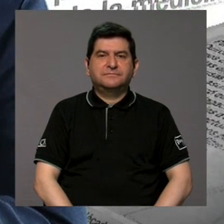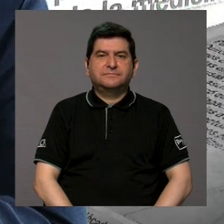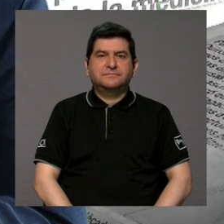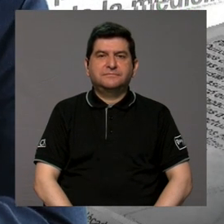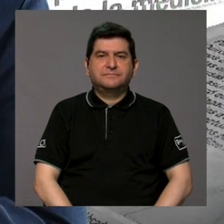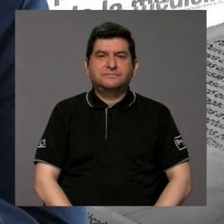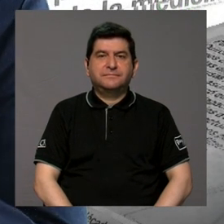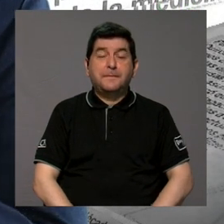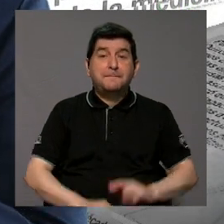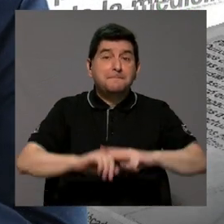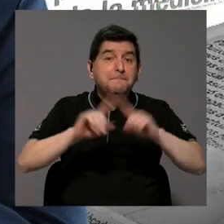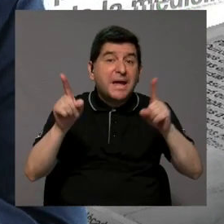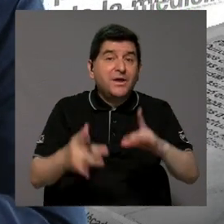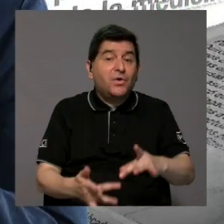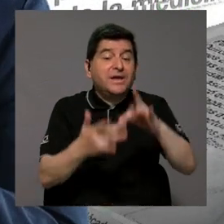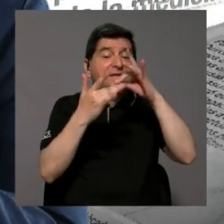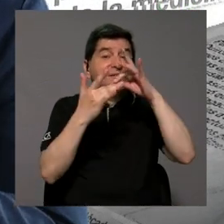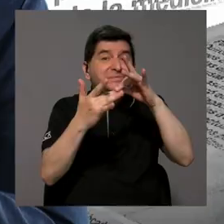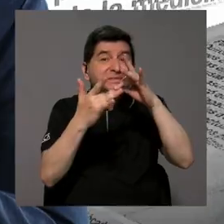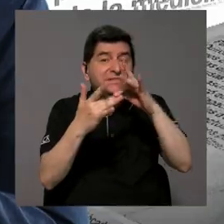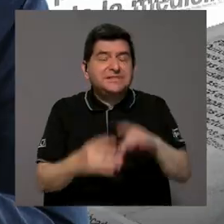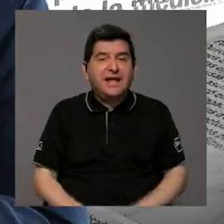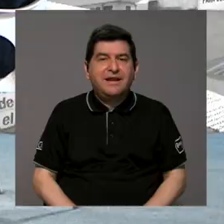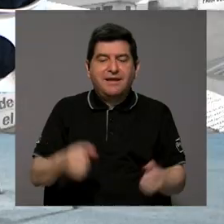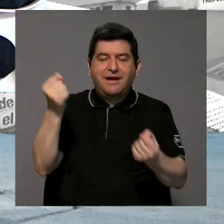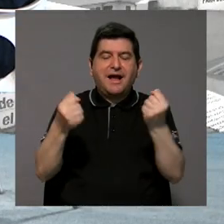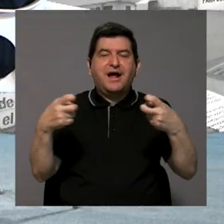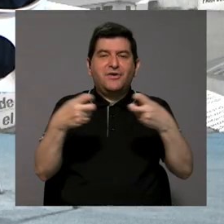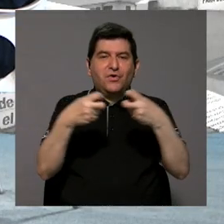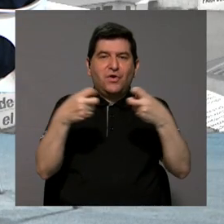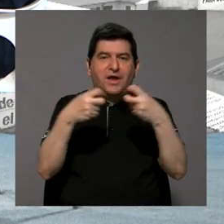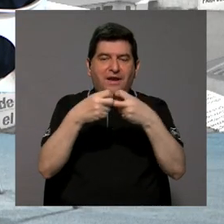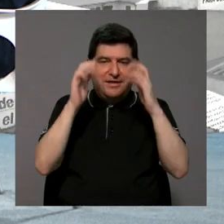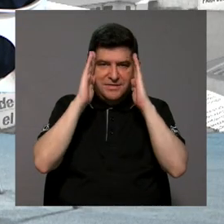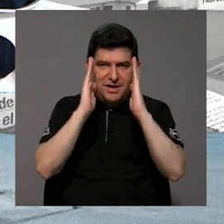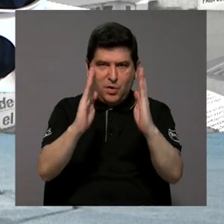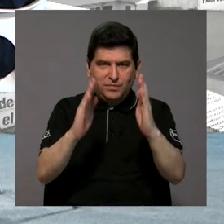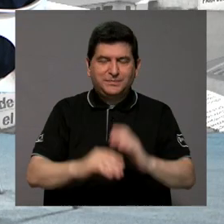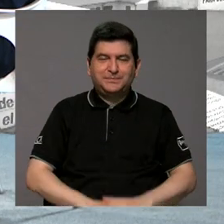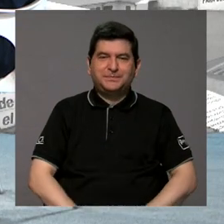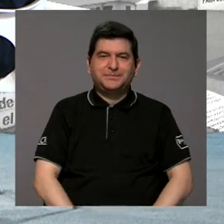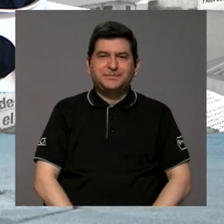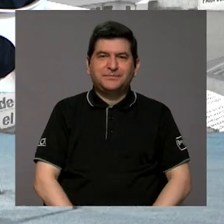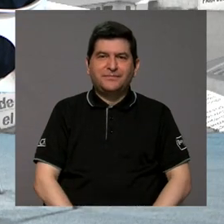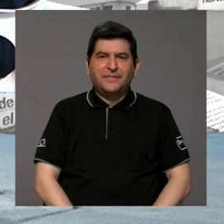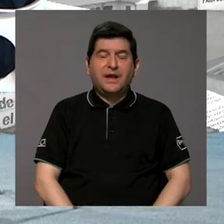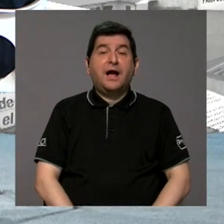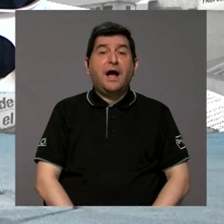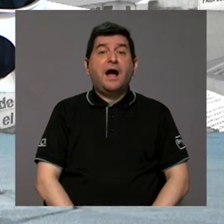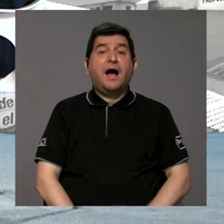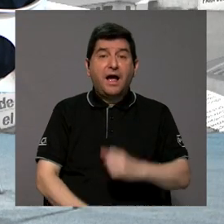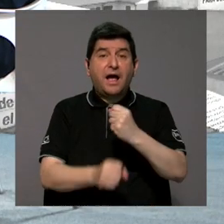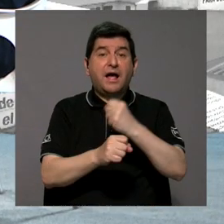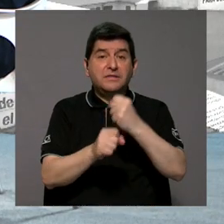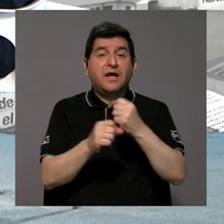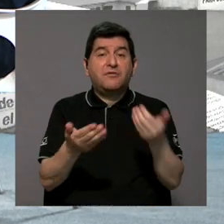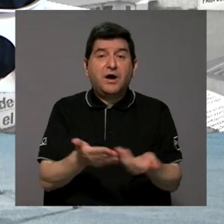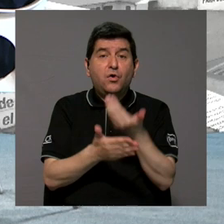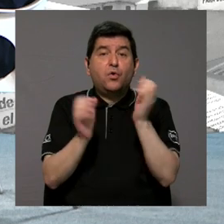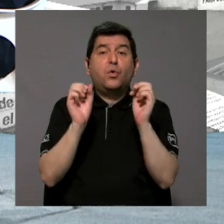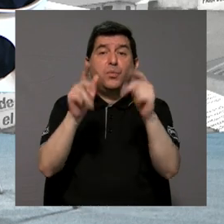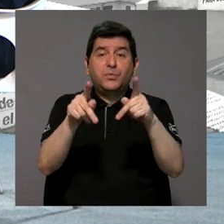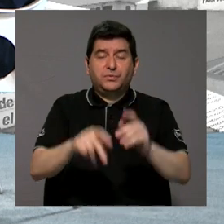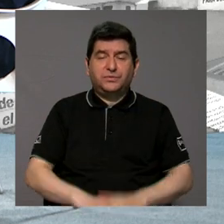automotriz, pero para vehículos eléctricos. Muy interesante. Más fuentes de trabajo. Pero